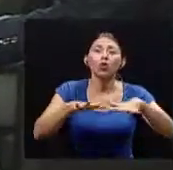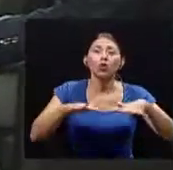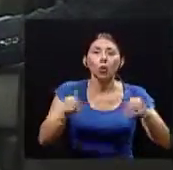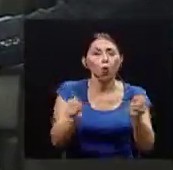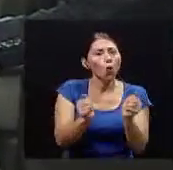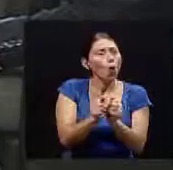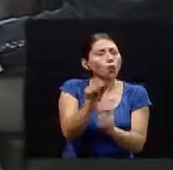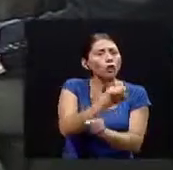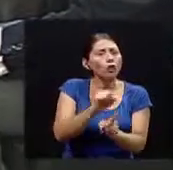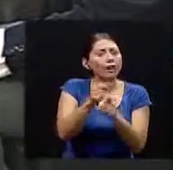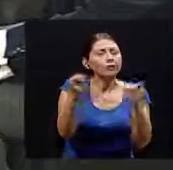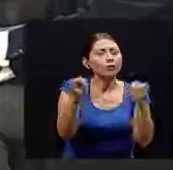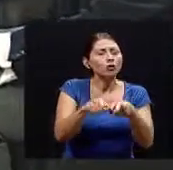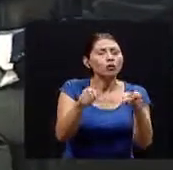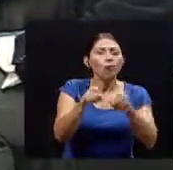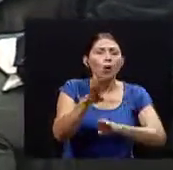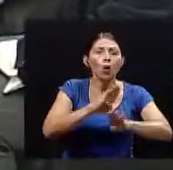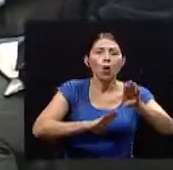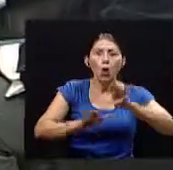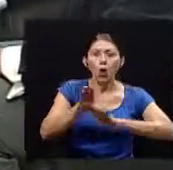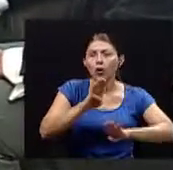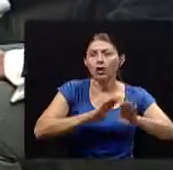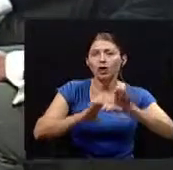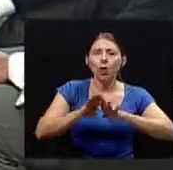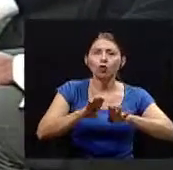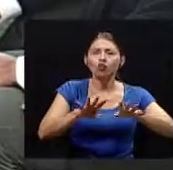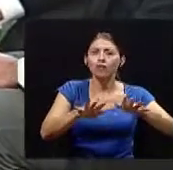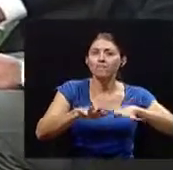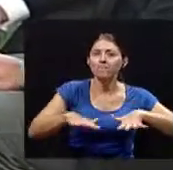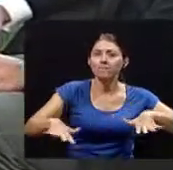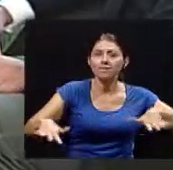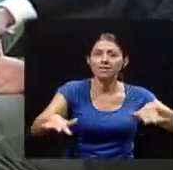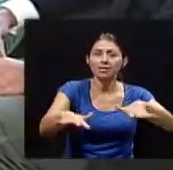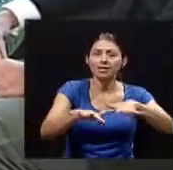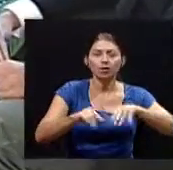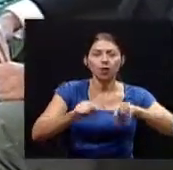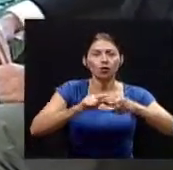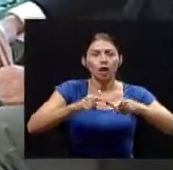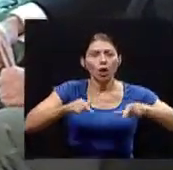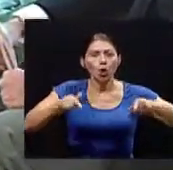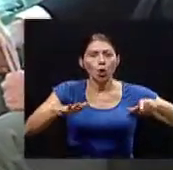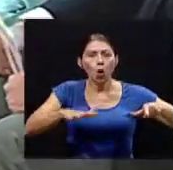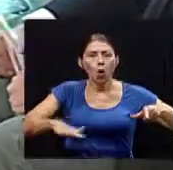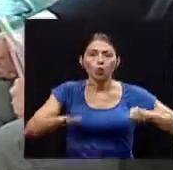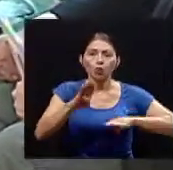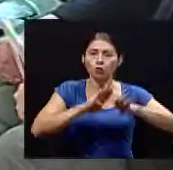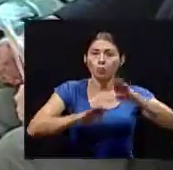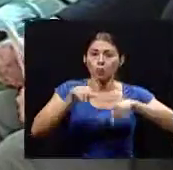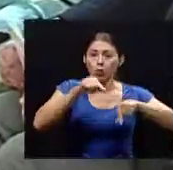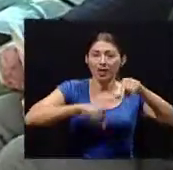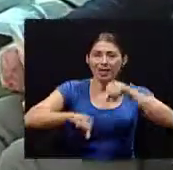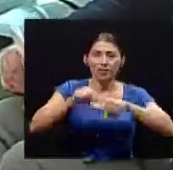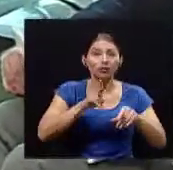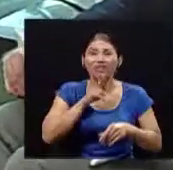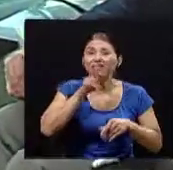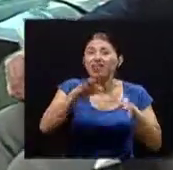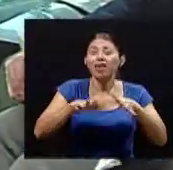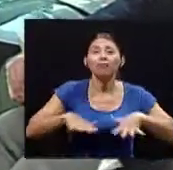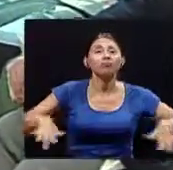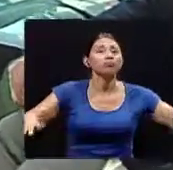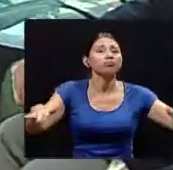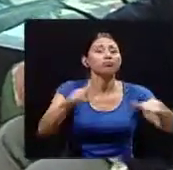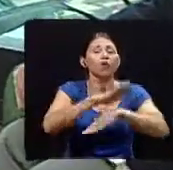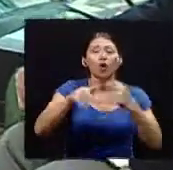aspectos biológicos, físicos, geológicos, bioquímicos, en realidad es todo lo que nos